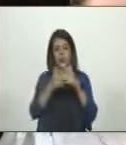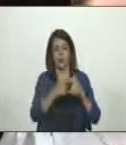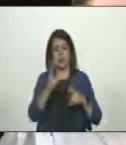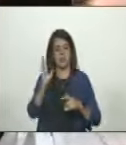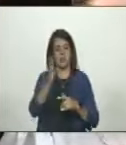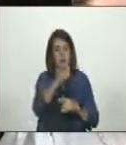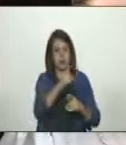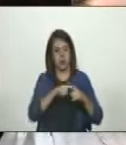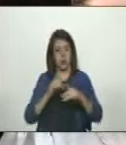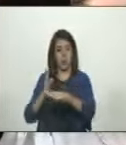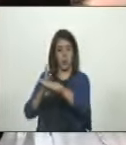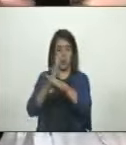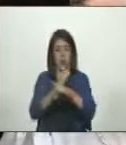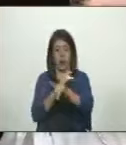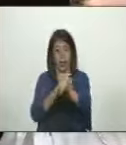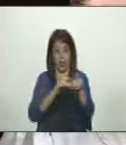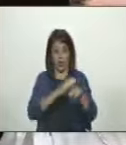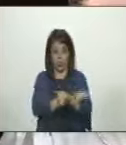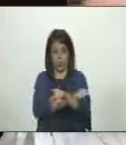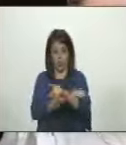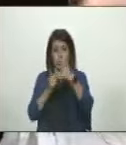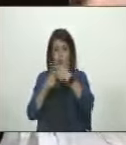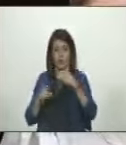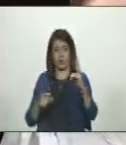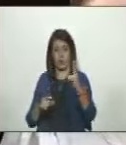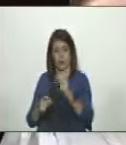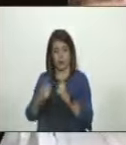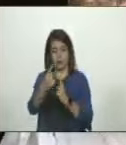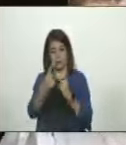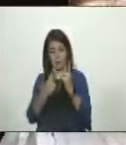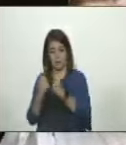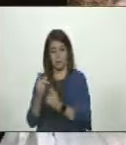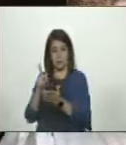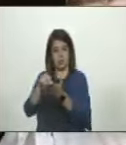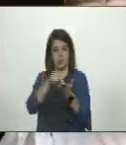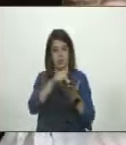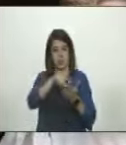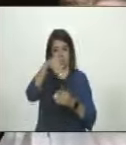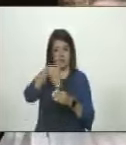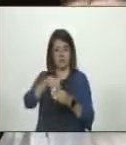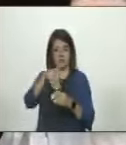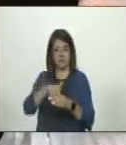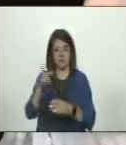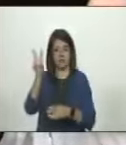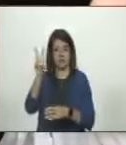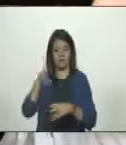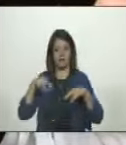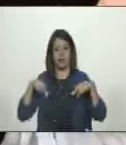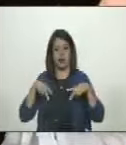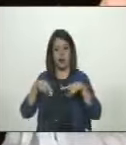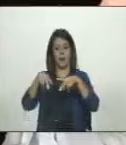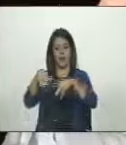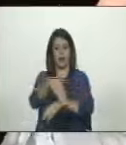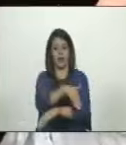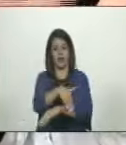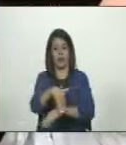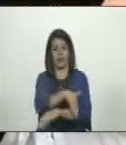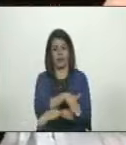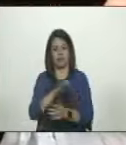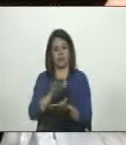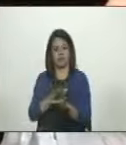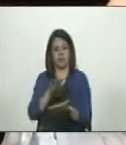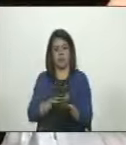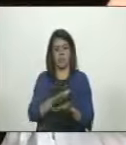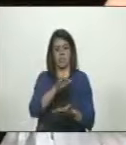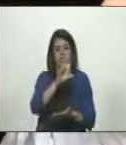sanciones, bloqueos y que luego regresan a ser candidatos en Venezuela o a todo este tipo de cosas, caminar por las calles monómeramente,